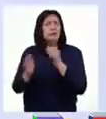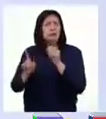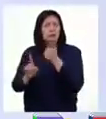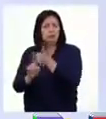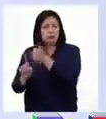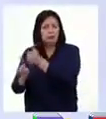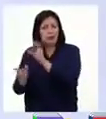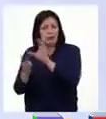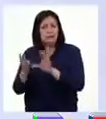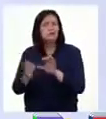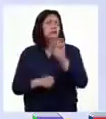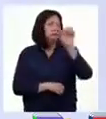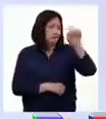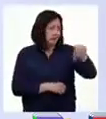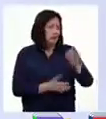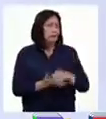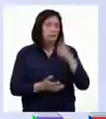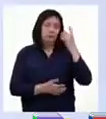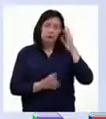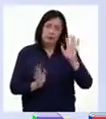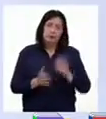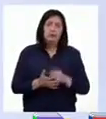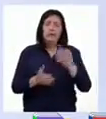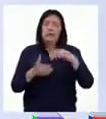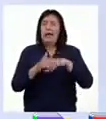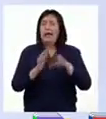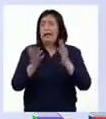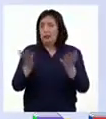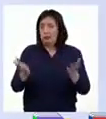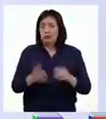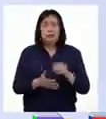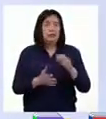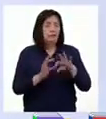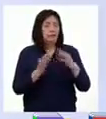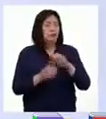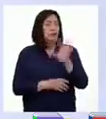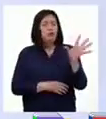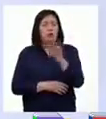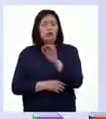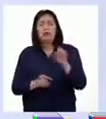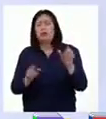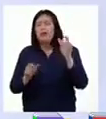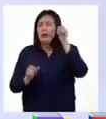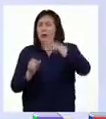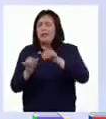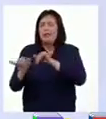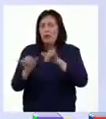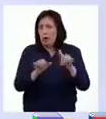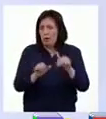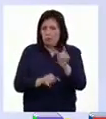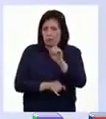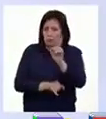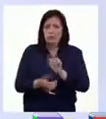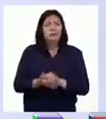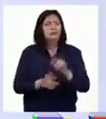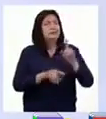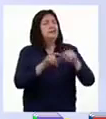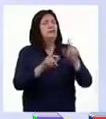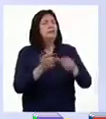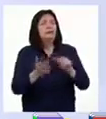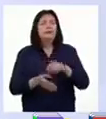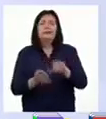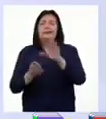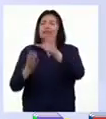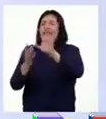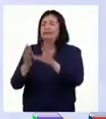Exacto, Patti. Por eso, hay eventos dentro de la familia que no todos recuerdan de la misma manera. Va a depender de